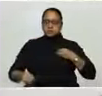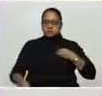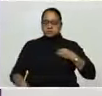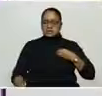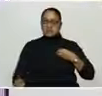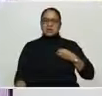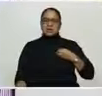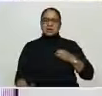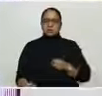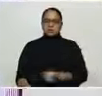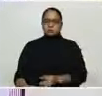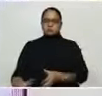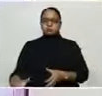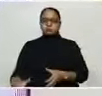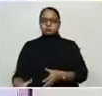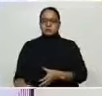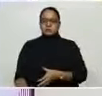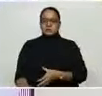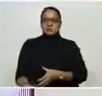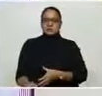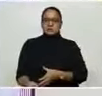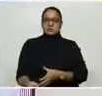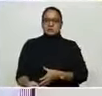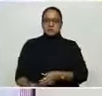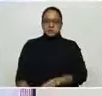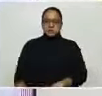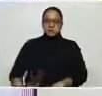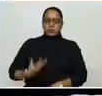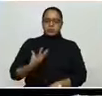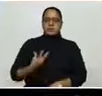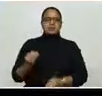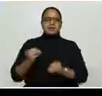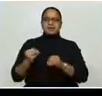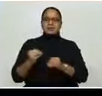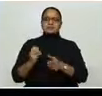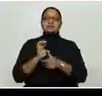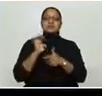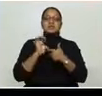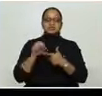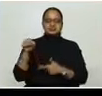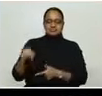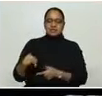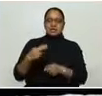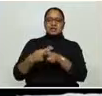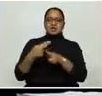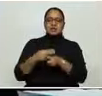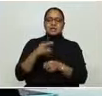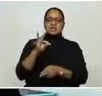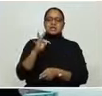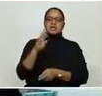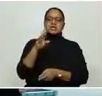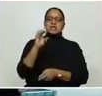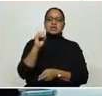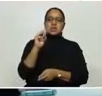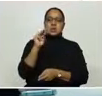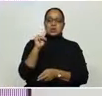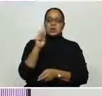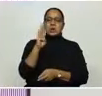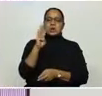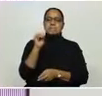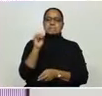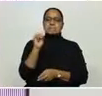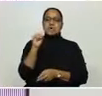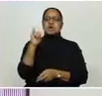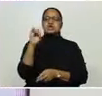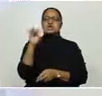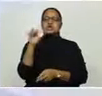Lo que es el Leonardo Martínez está trabajando con un protocolo. El Seguro Social también está trabajando con otro